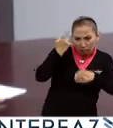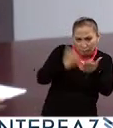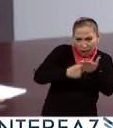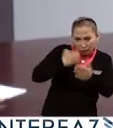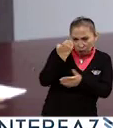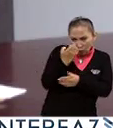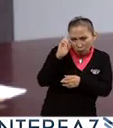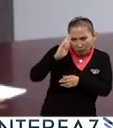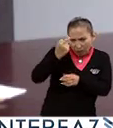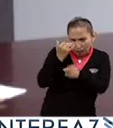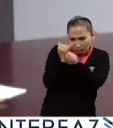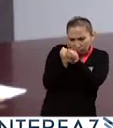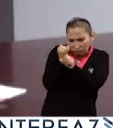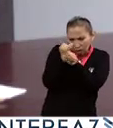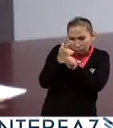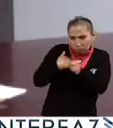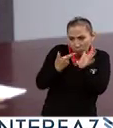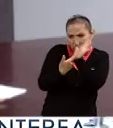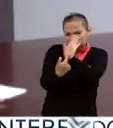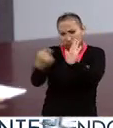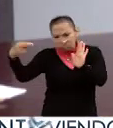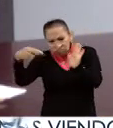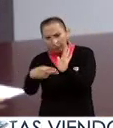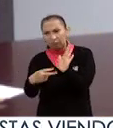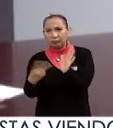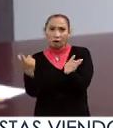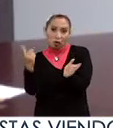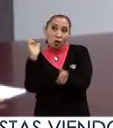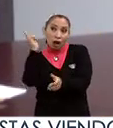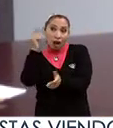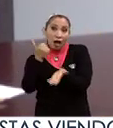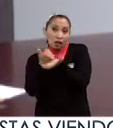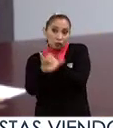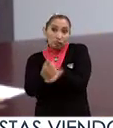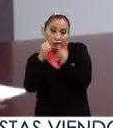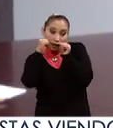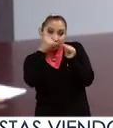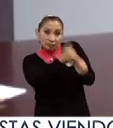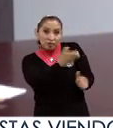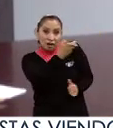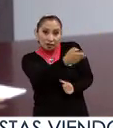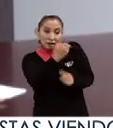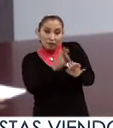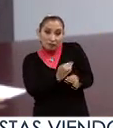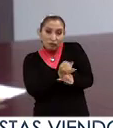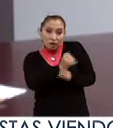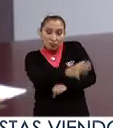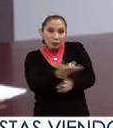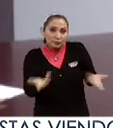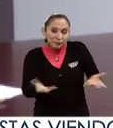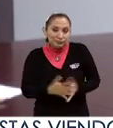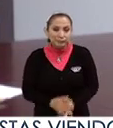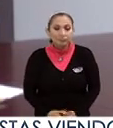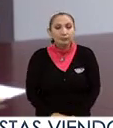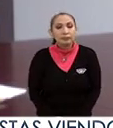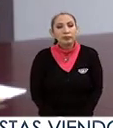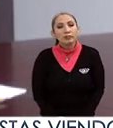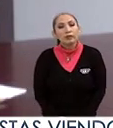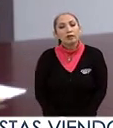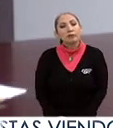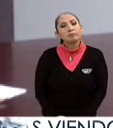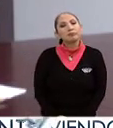importante como como un contrapeso, espero que sí se tome y que sí, y que ese papel tenga. Este,